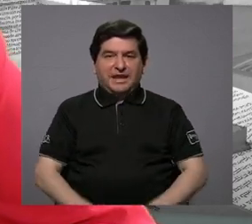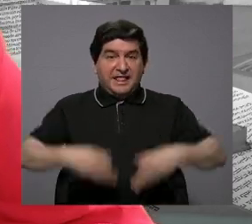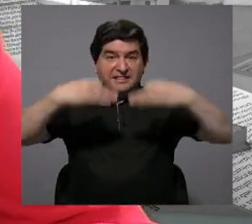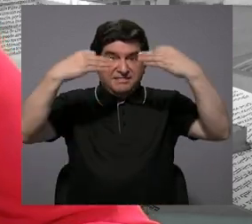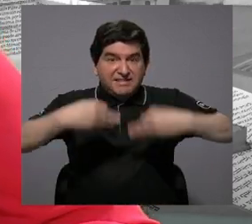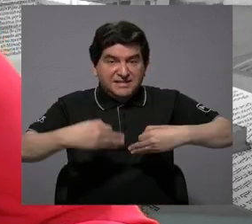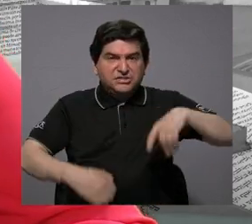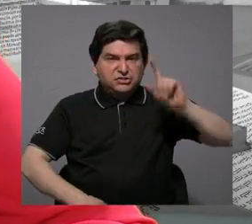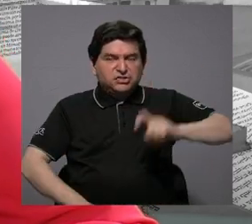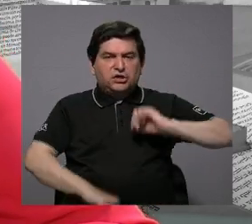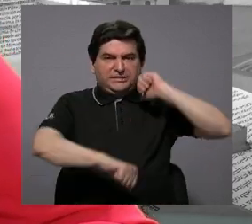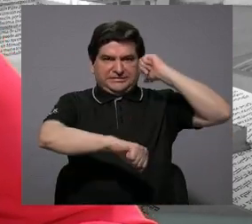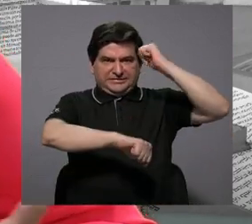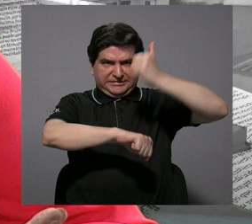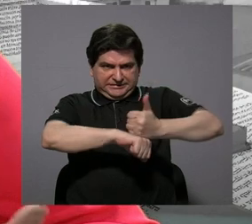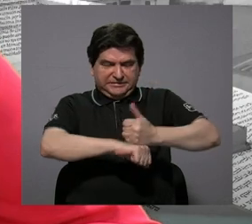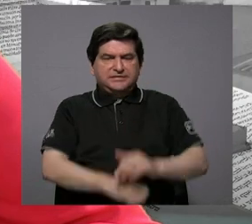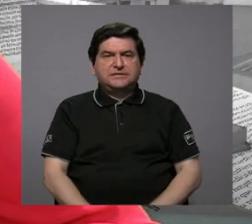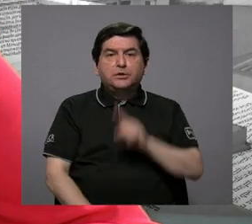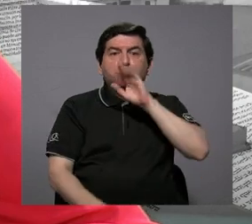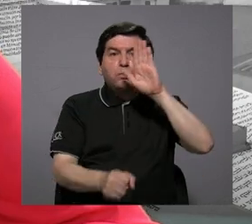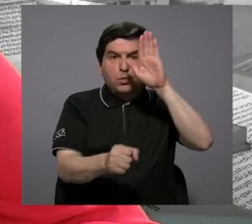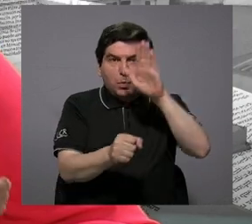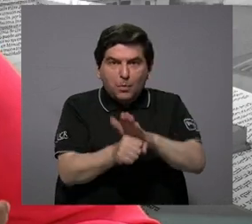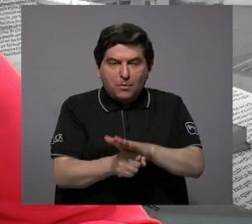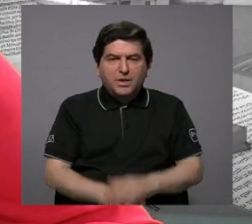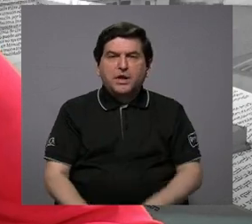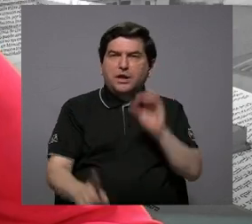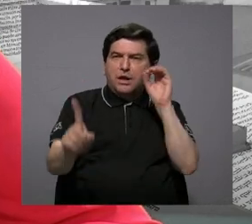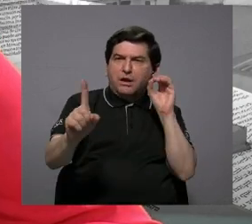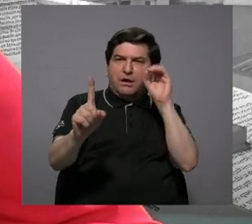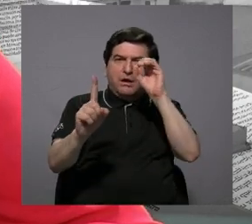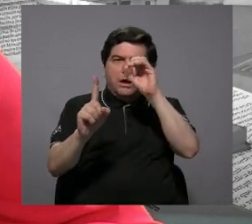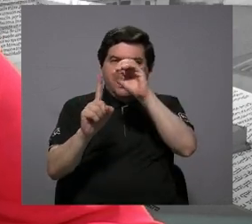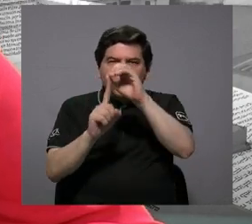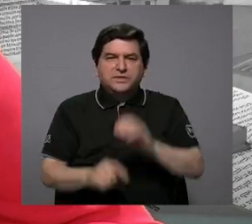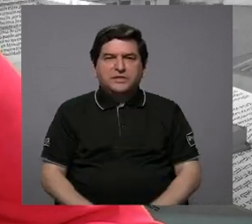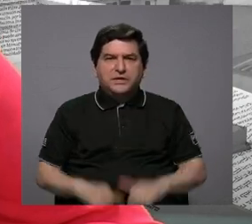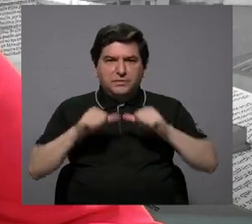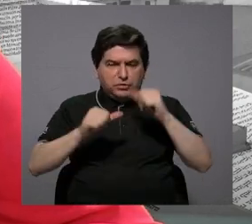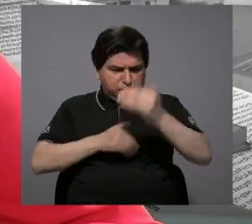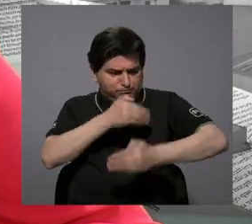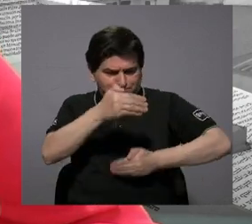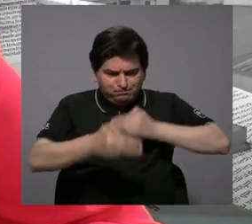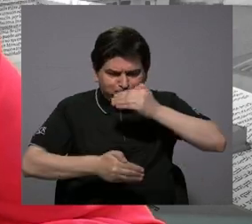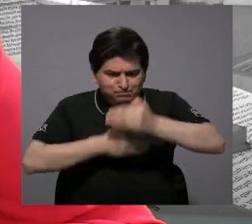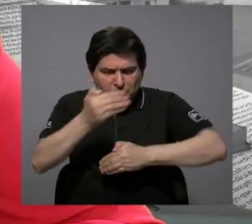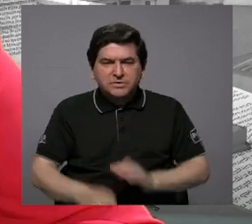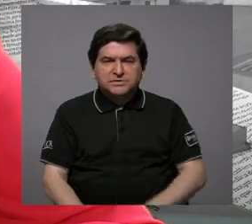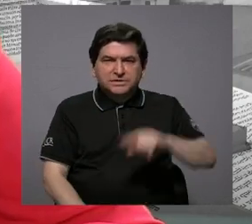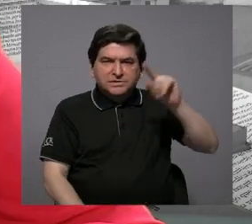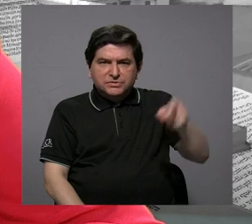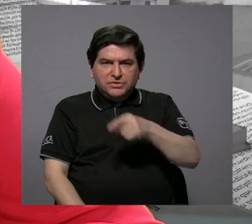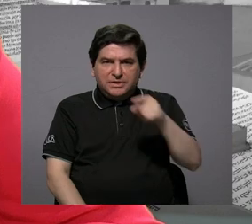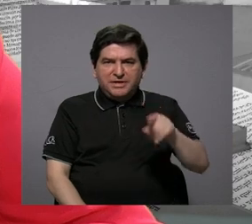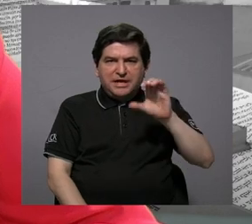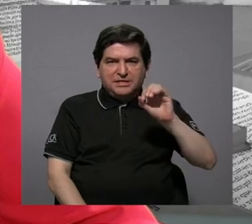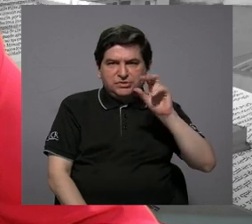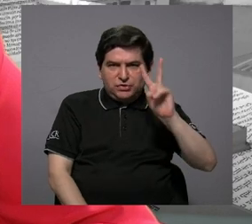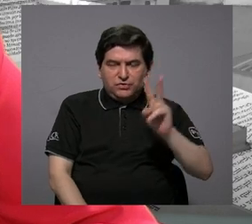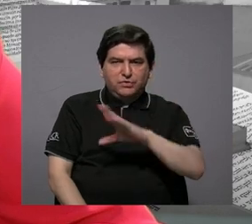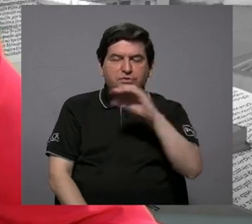decisiones que se deben tomar para cumplir con el objetivo de seguir la ruta de descarbonización